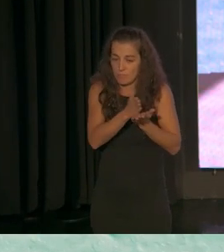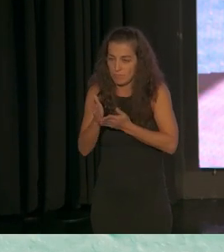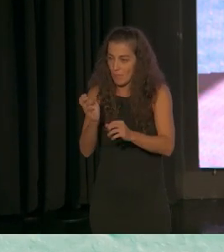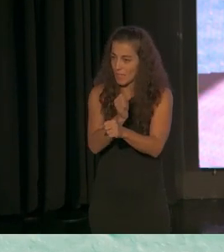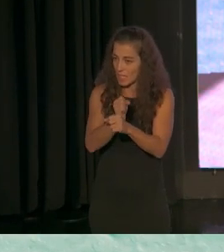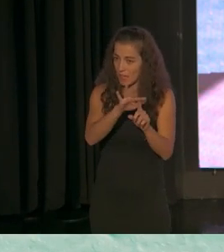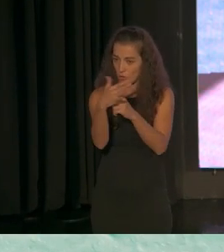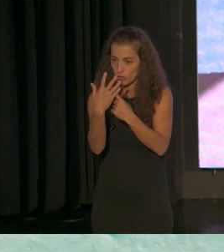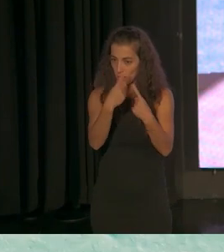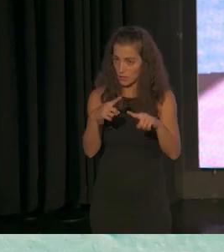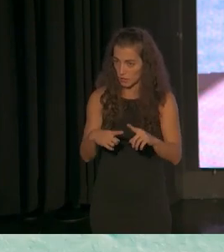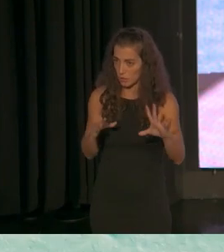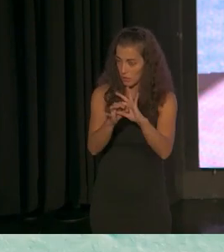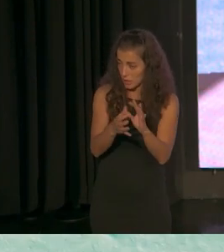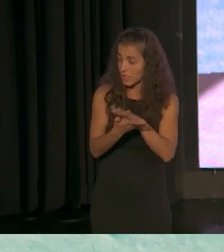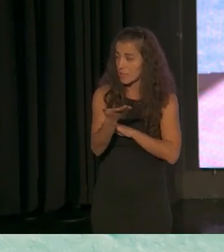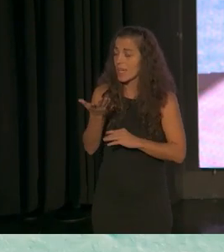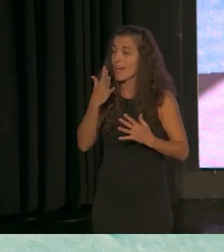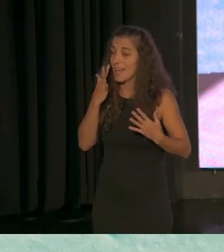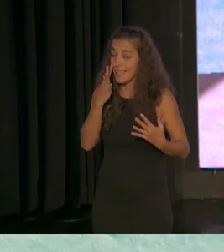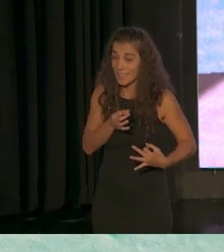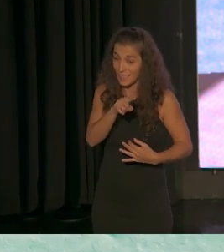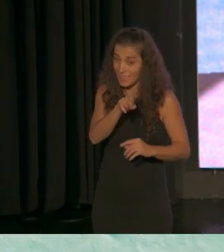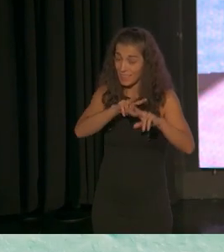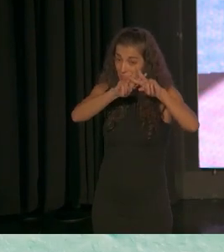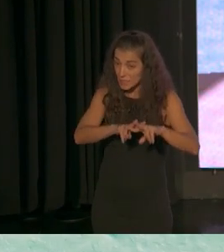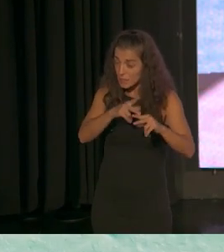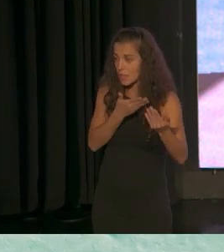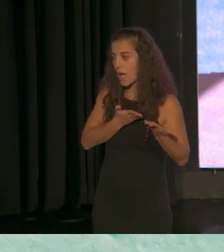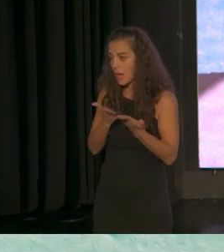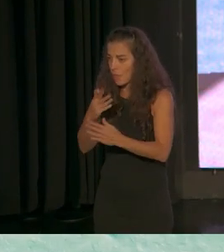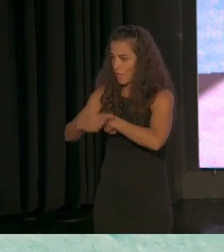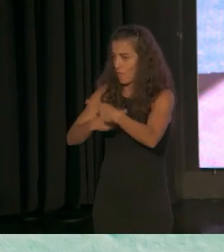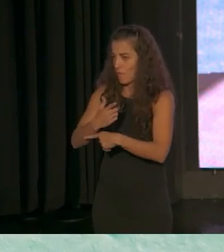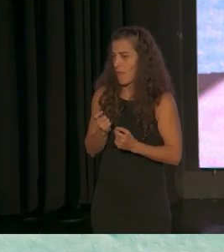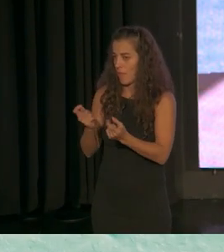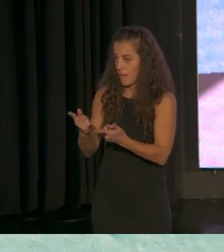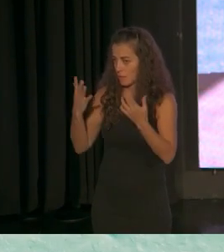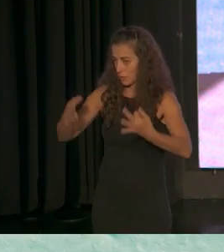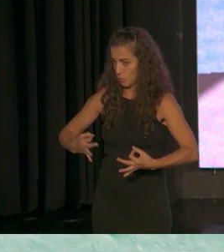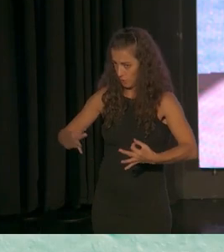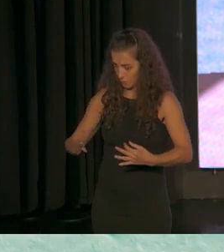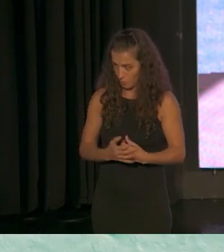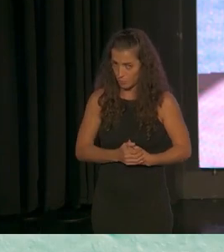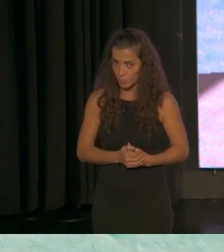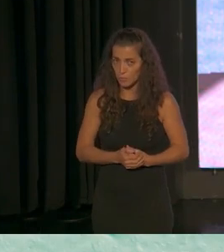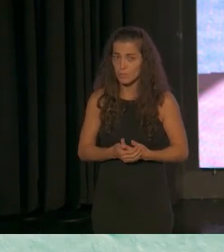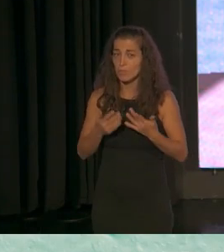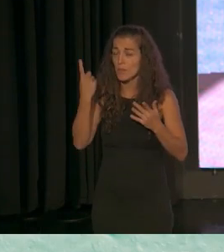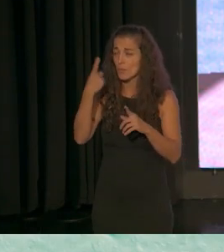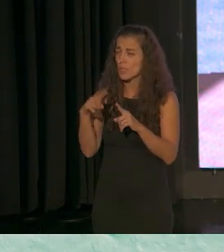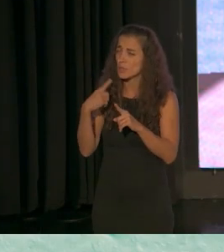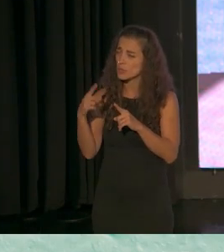sobre todo les da una cierta confianza y una cierta seguridad una cosa que